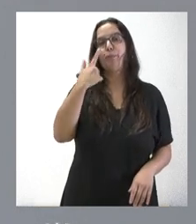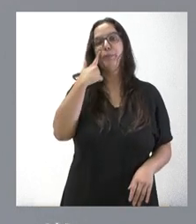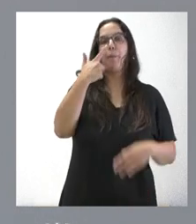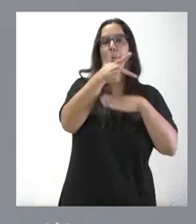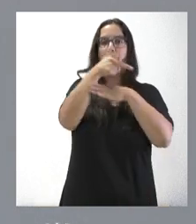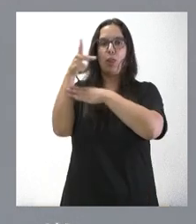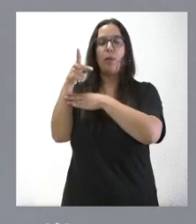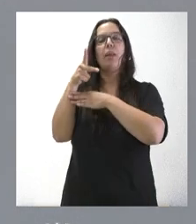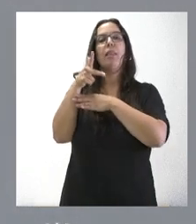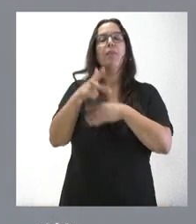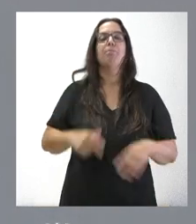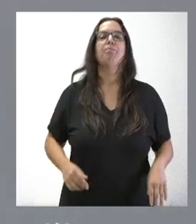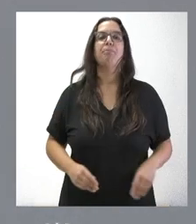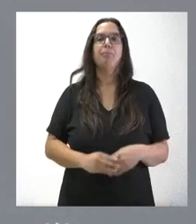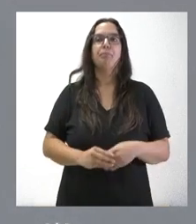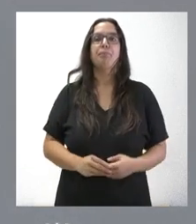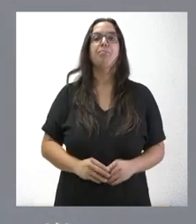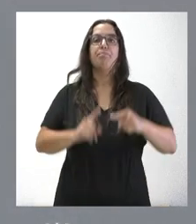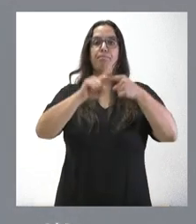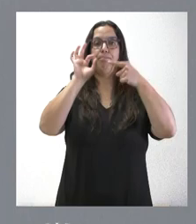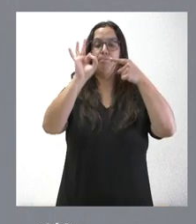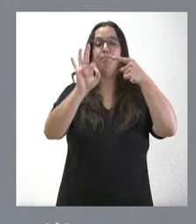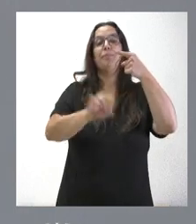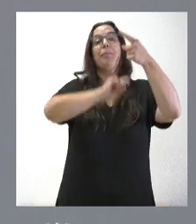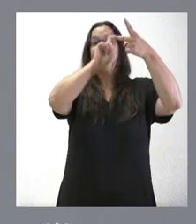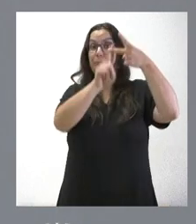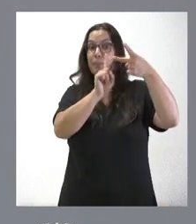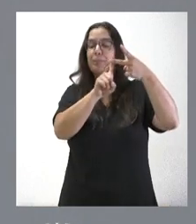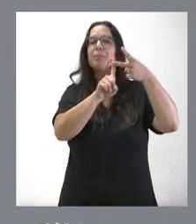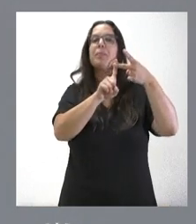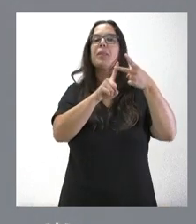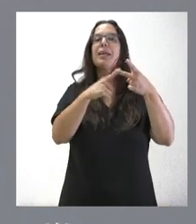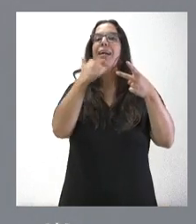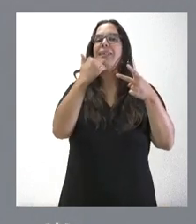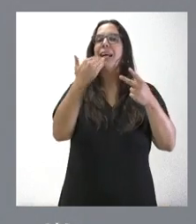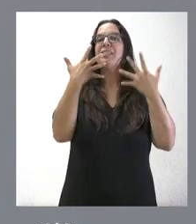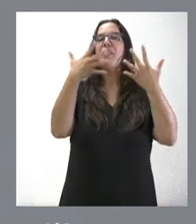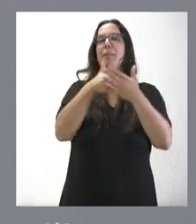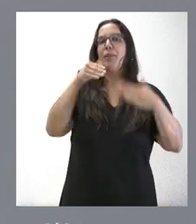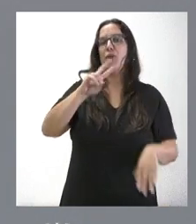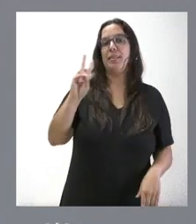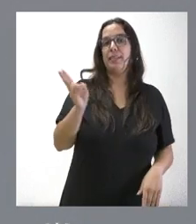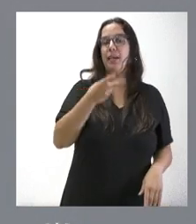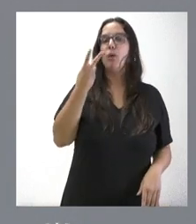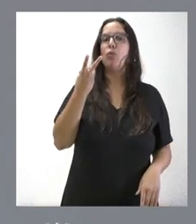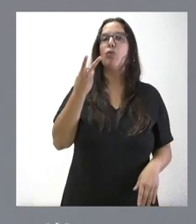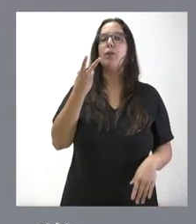en materia de incendios forestales. Un segundo bloque, también relevante, son casi 10 millones de euros, es para modernizar las redes